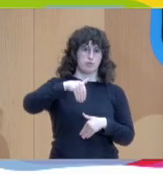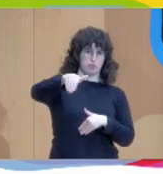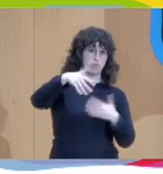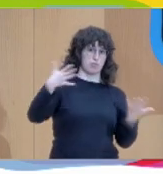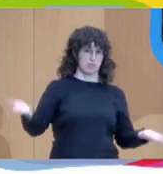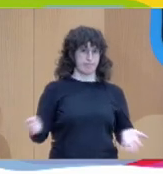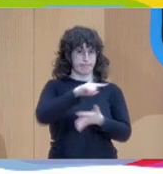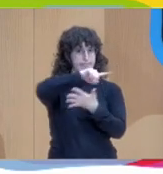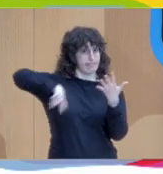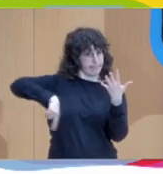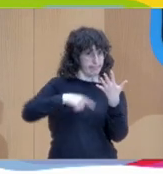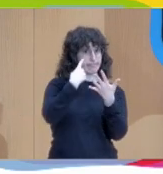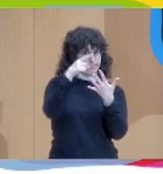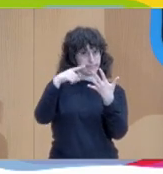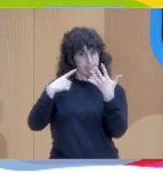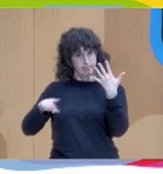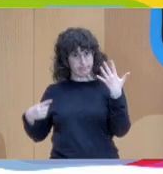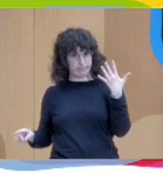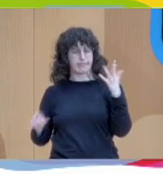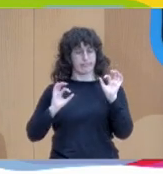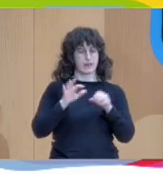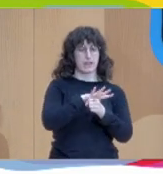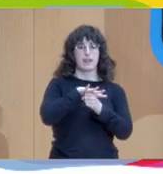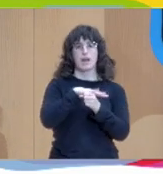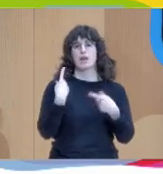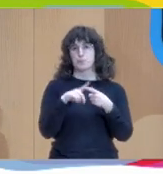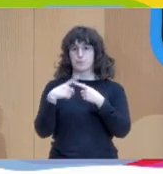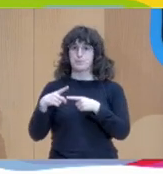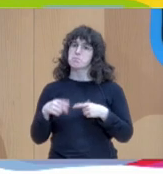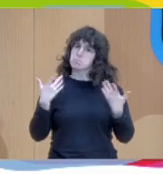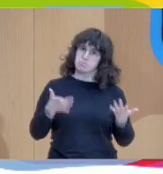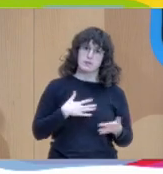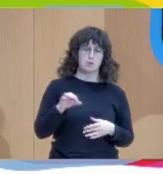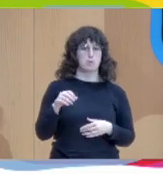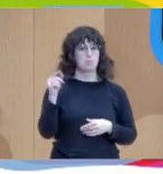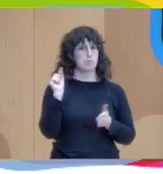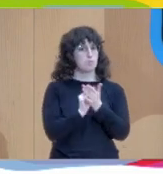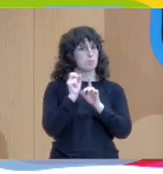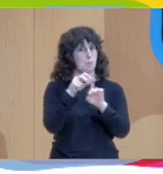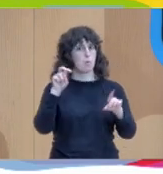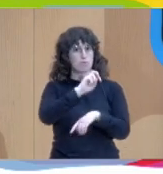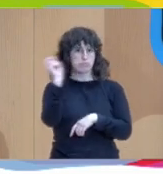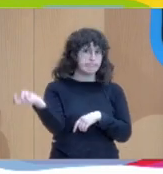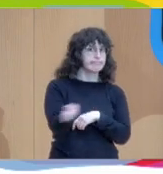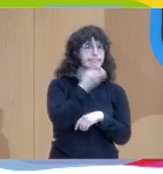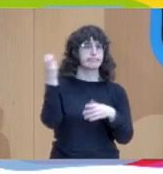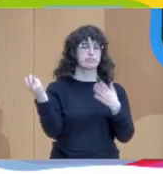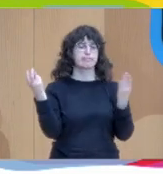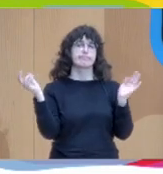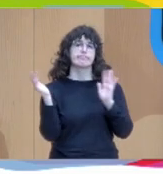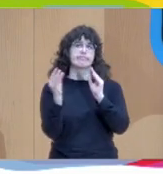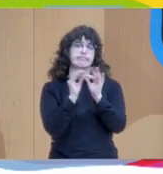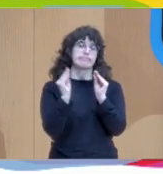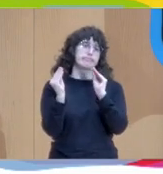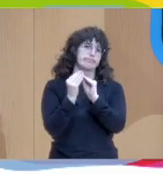profesionales de distintos ámbitos. También una buena oportunidad para cotejar perspectivas y ver qué es lo que han hecho. La primera pregunta que les vamos